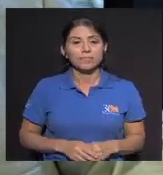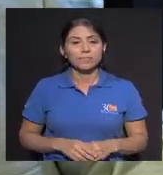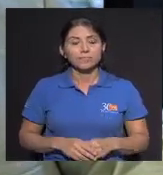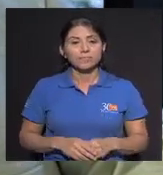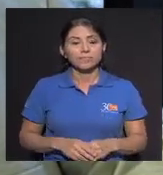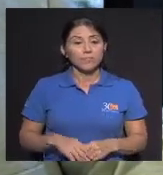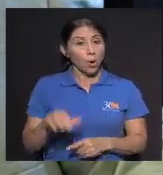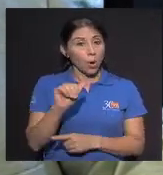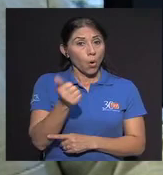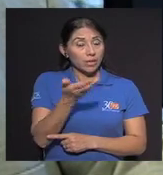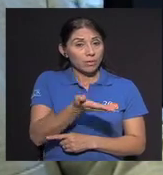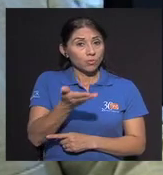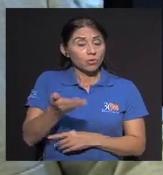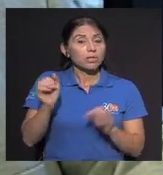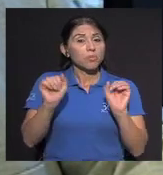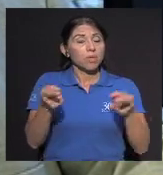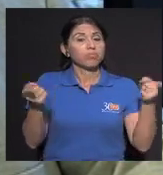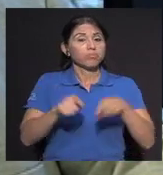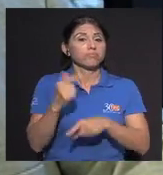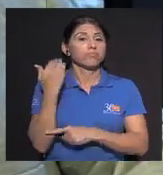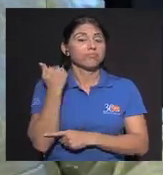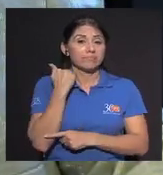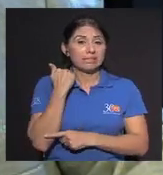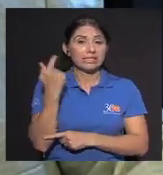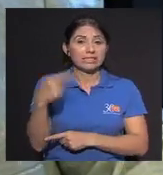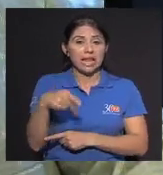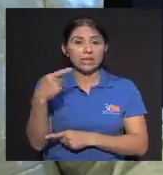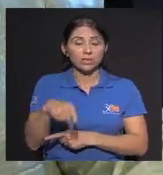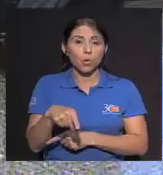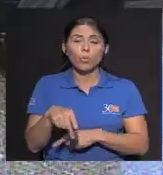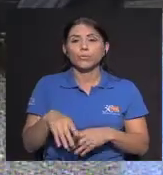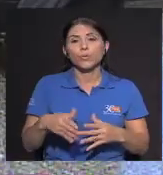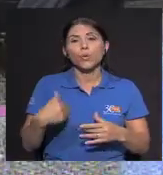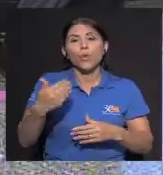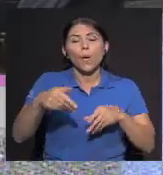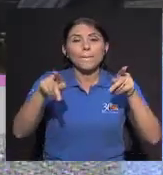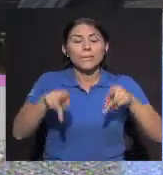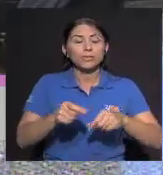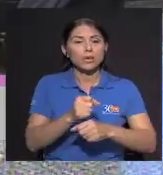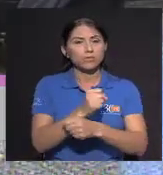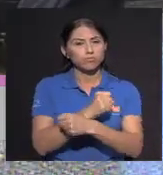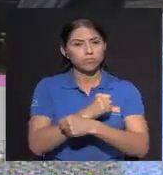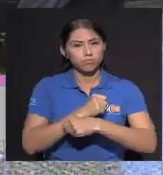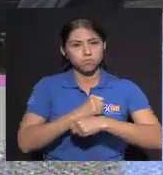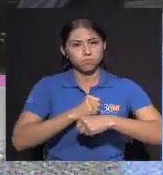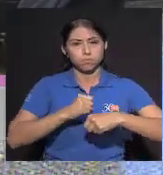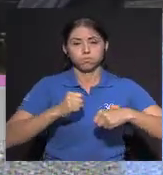también Otros factores de riesgo importantes son La obesidad